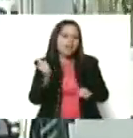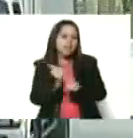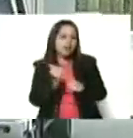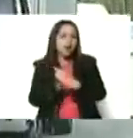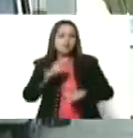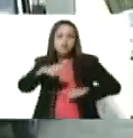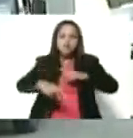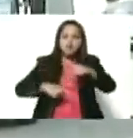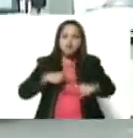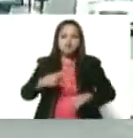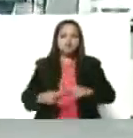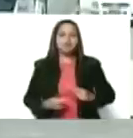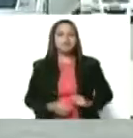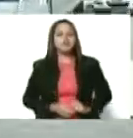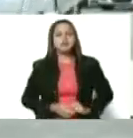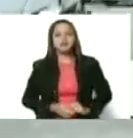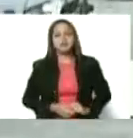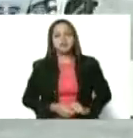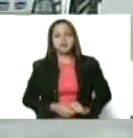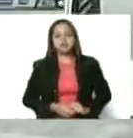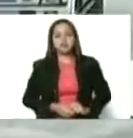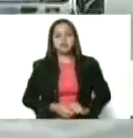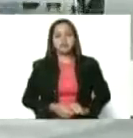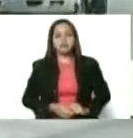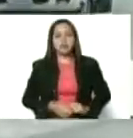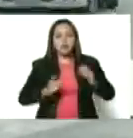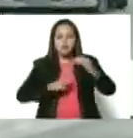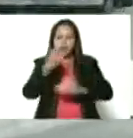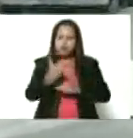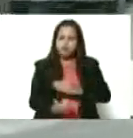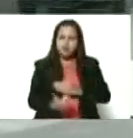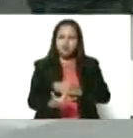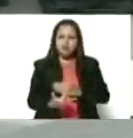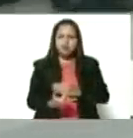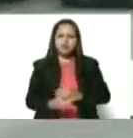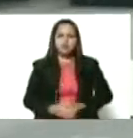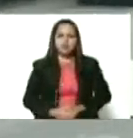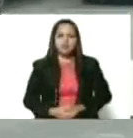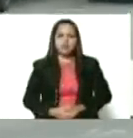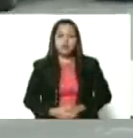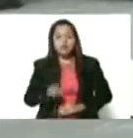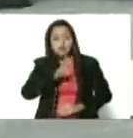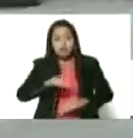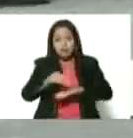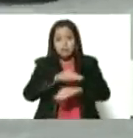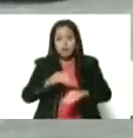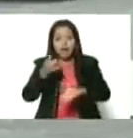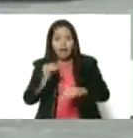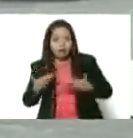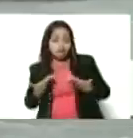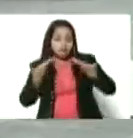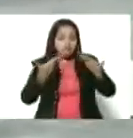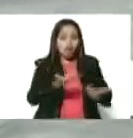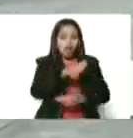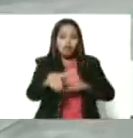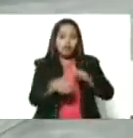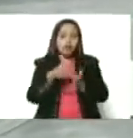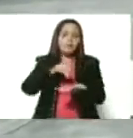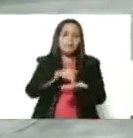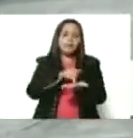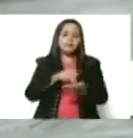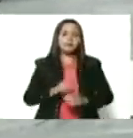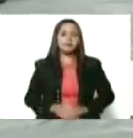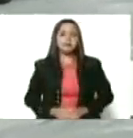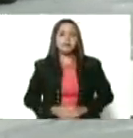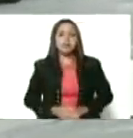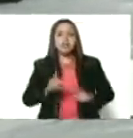procesos y a todos los proyectos que usted, por medio de las misiones, le está haciendo llegar a nuestra parroquia. Y